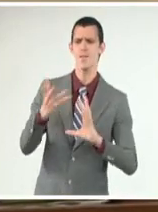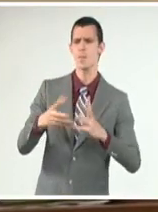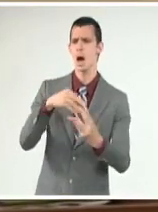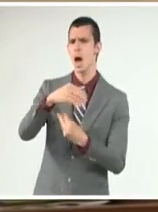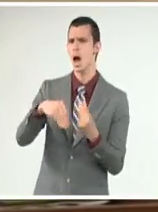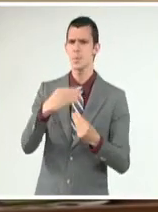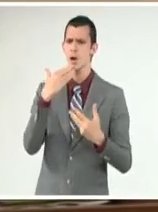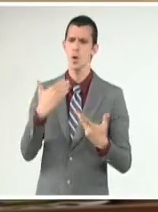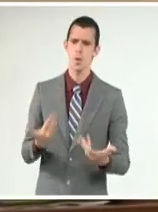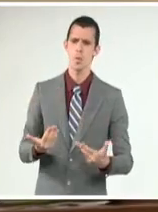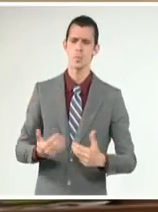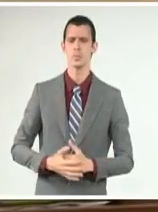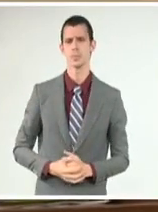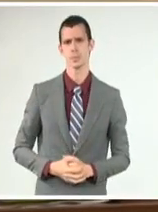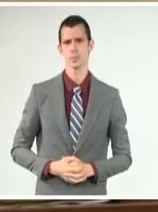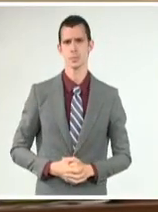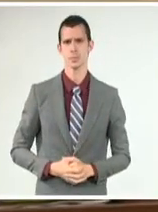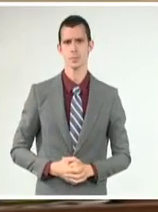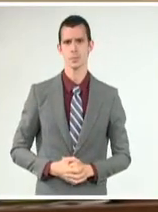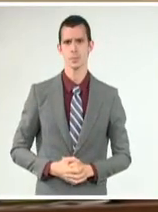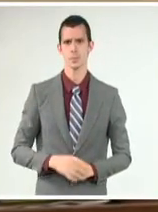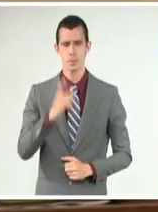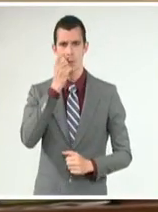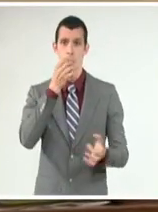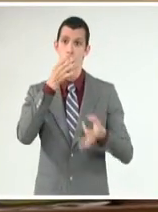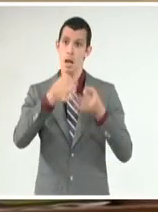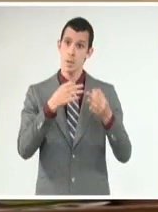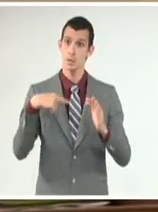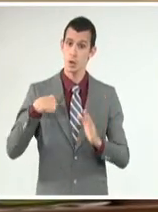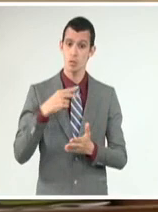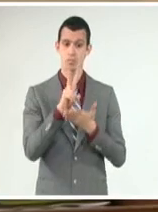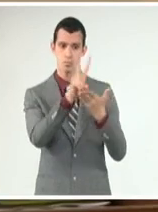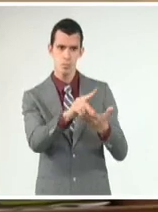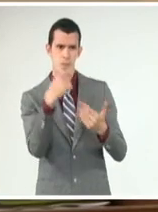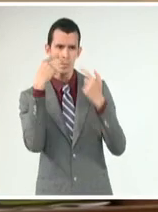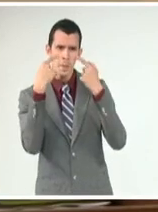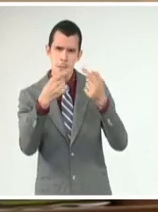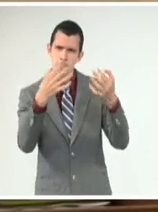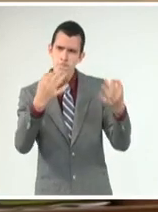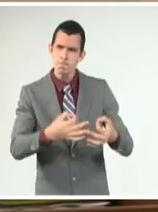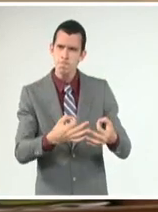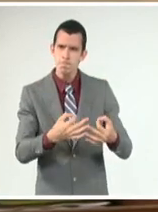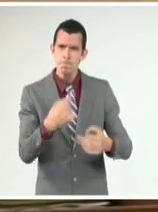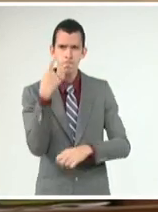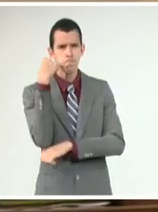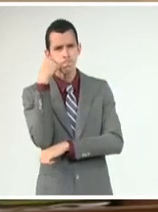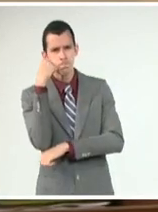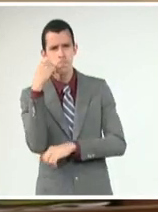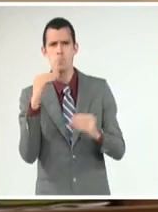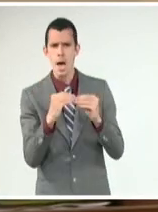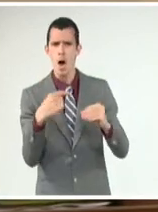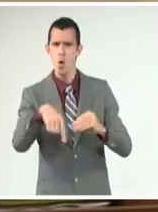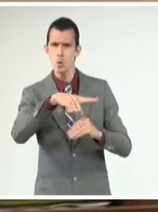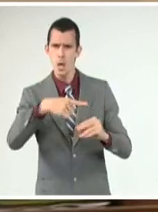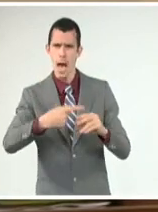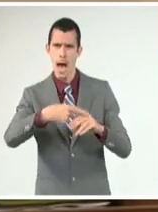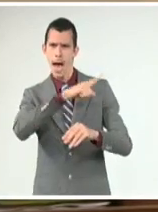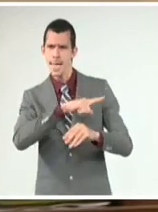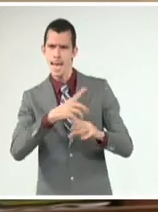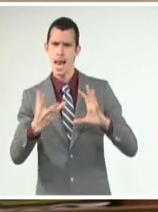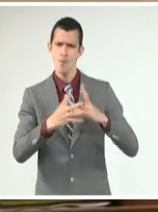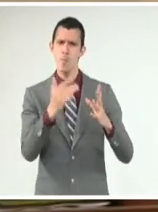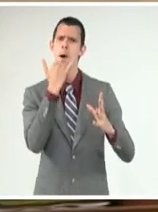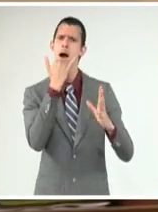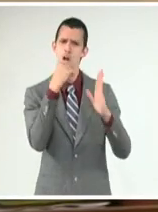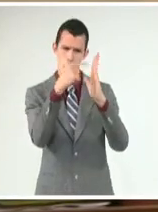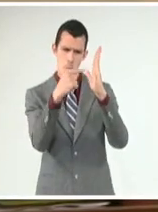para que realmente rectifiquemos los errores que ayer ustedes discutieron autocríticamente y ver cómo